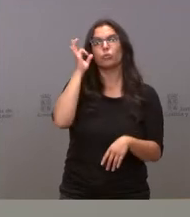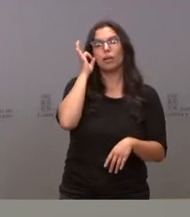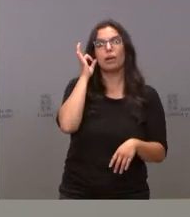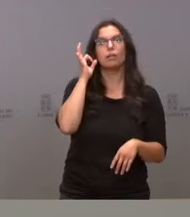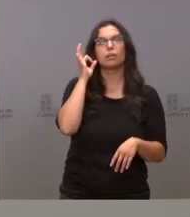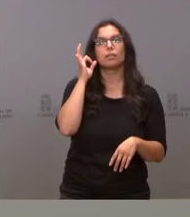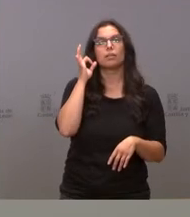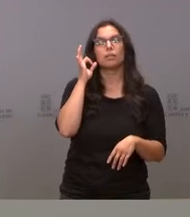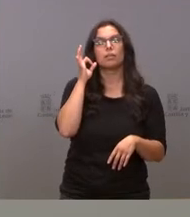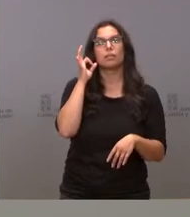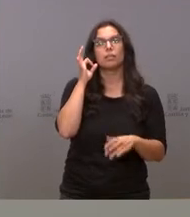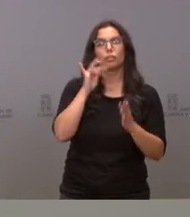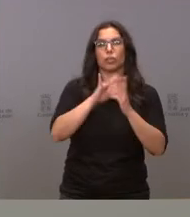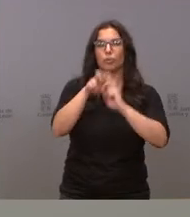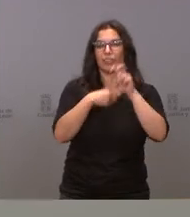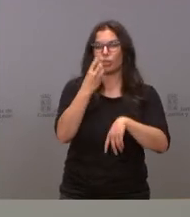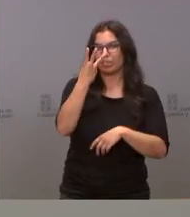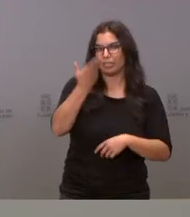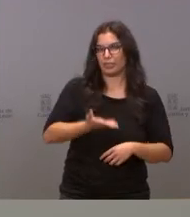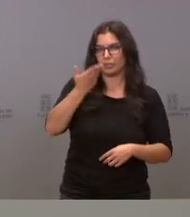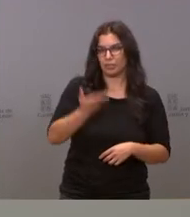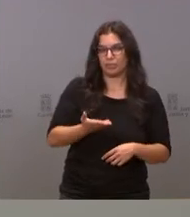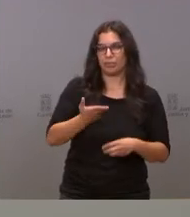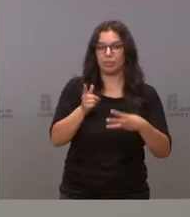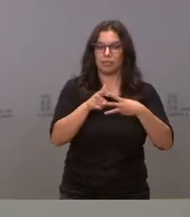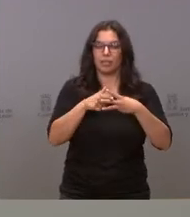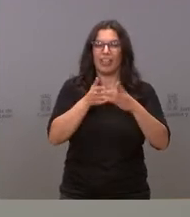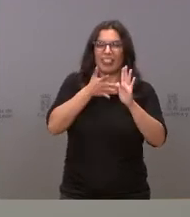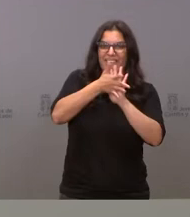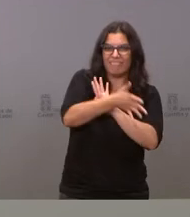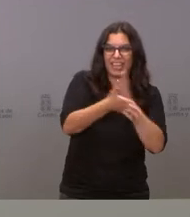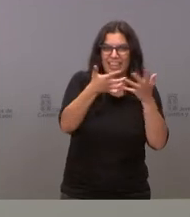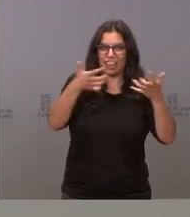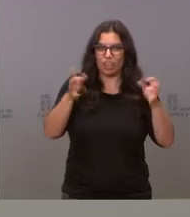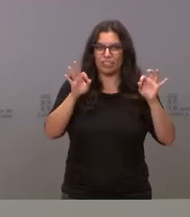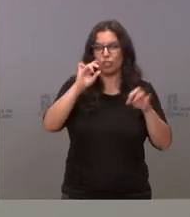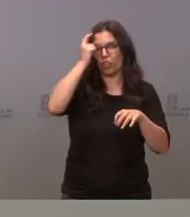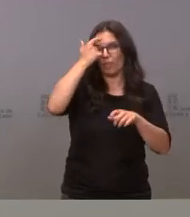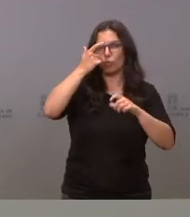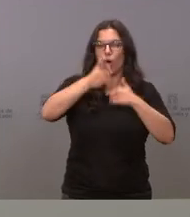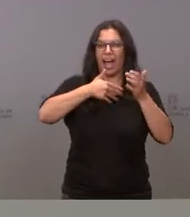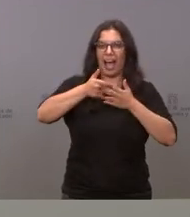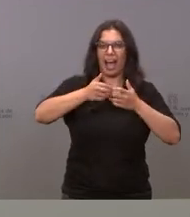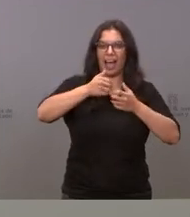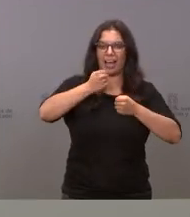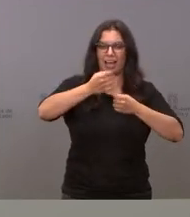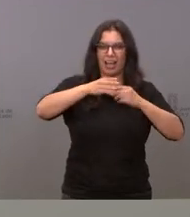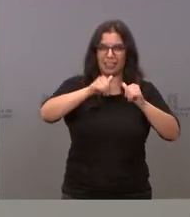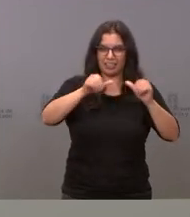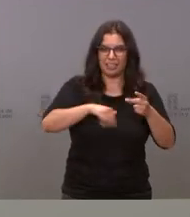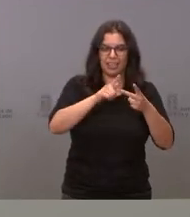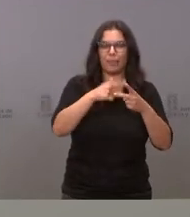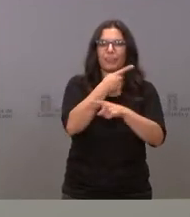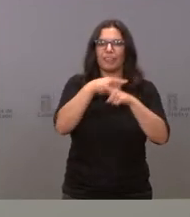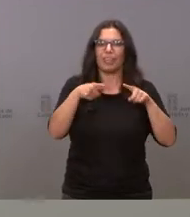tres modificaciones fundamentales, tanto en la definición de artesanía, como se acaba con la dicotomía entre taller